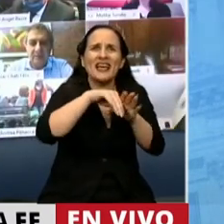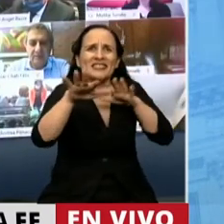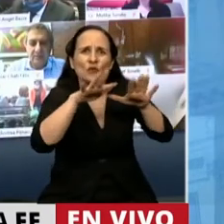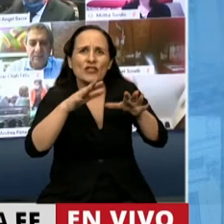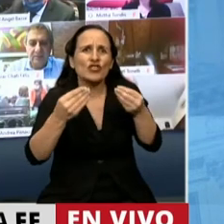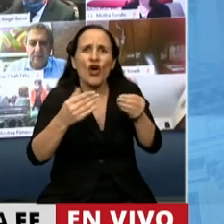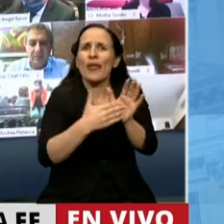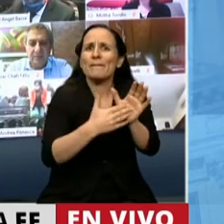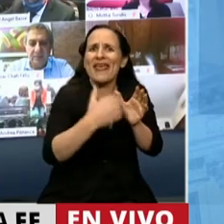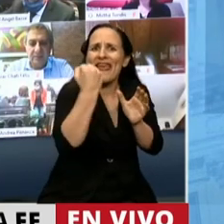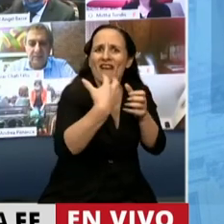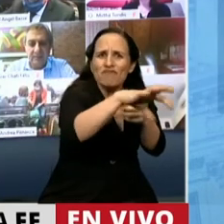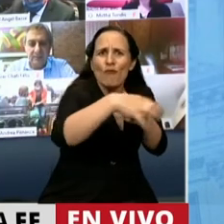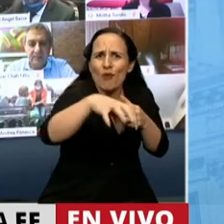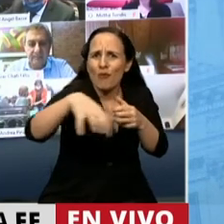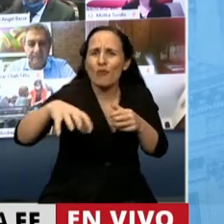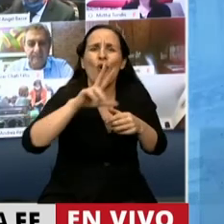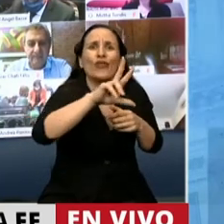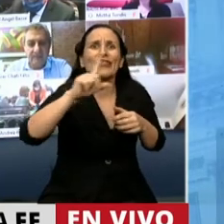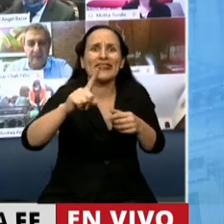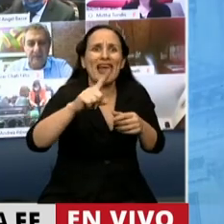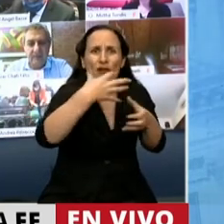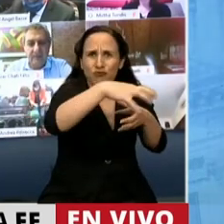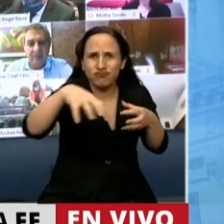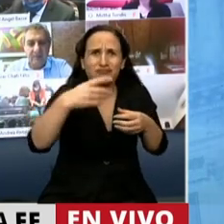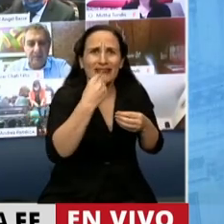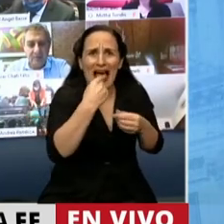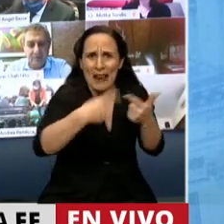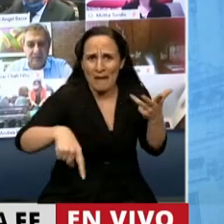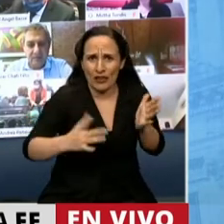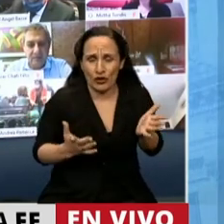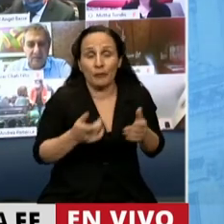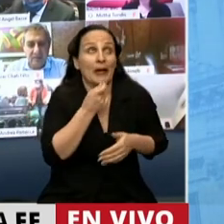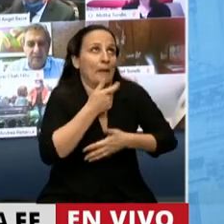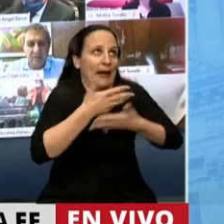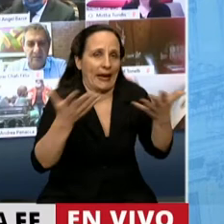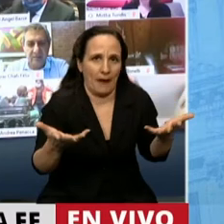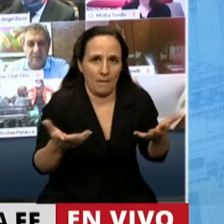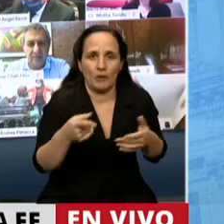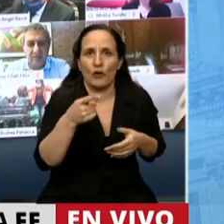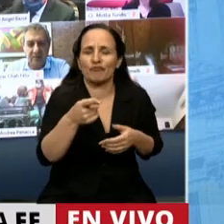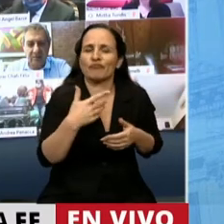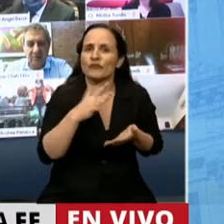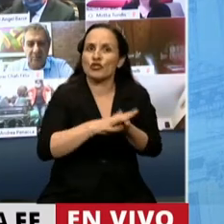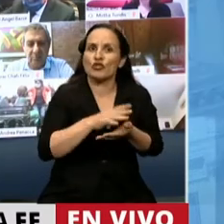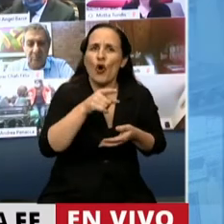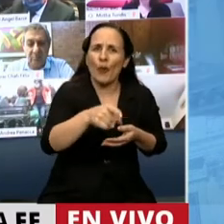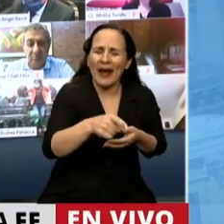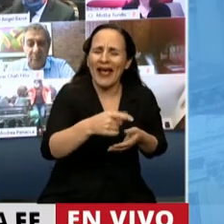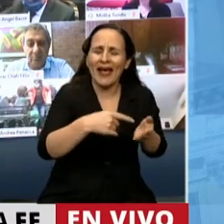cada sector de las 31 cadenas agreglementarias. Por ejemplo, no profundizamos la utilización